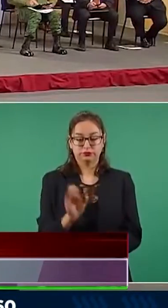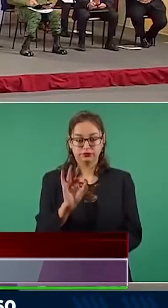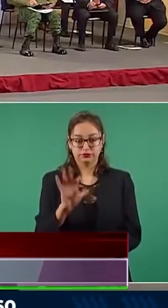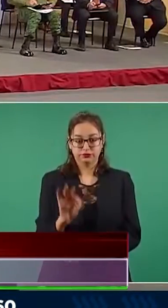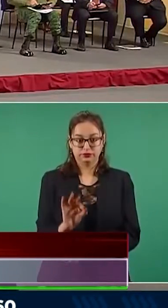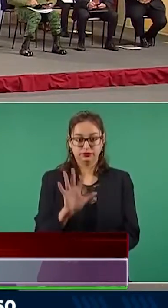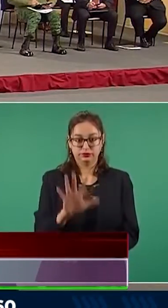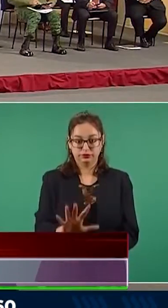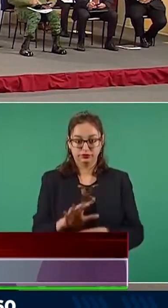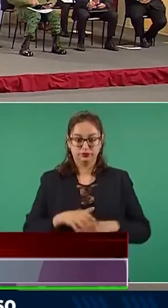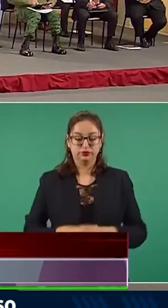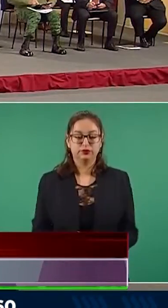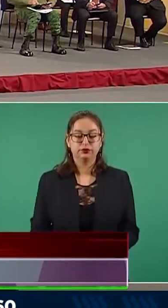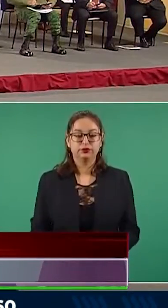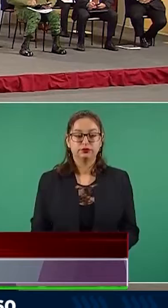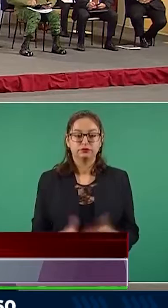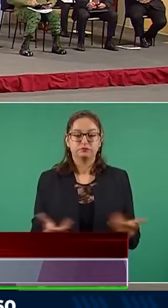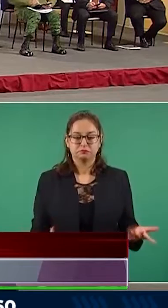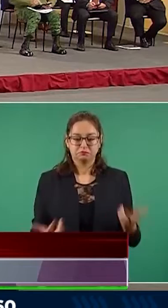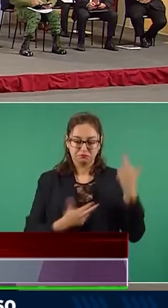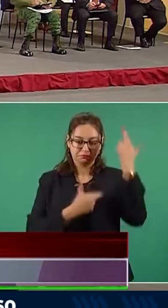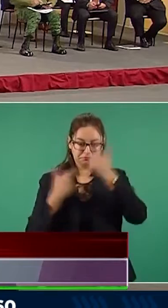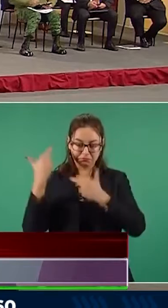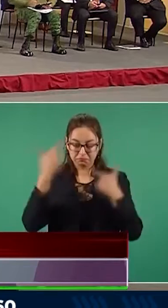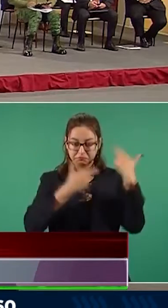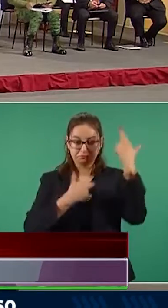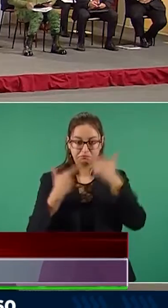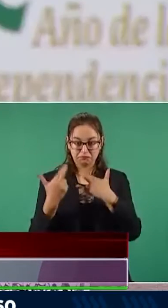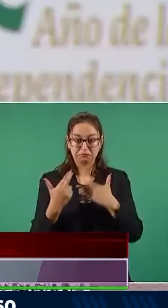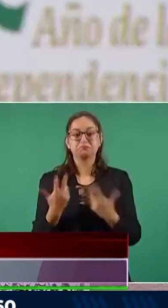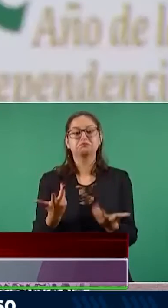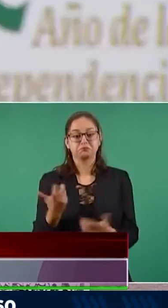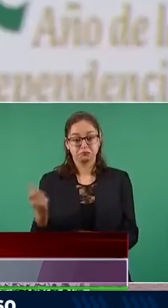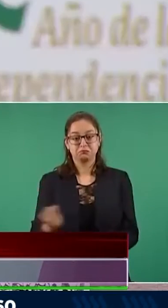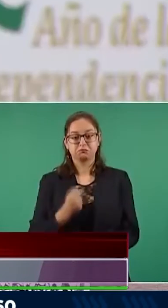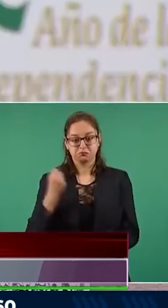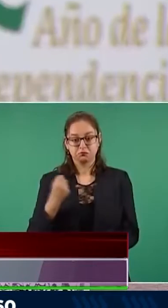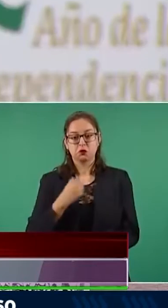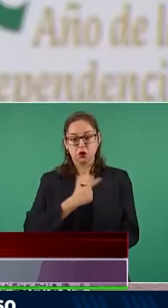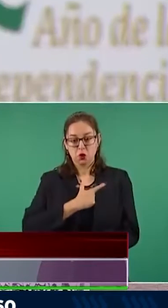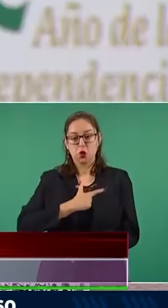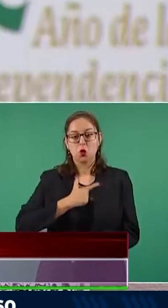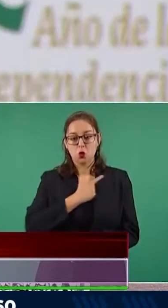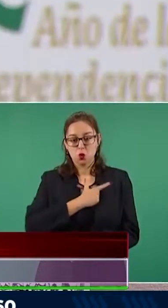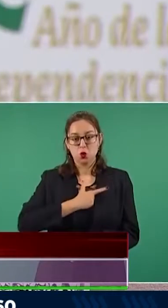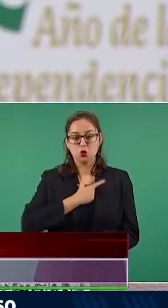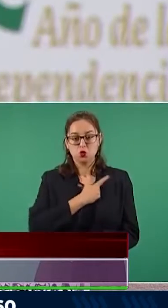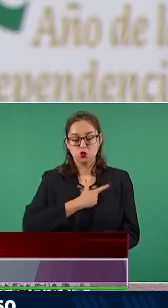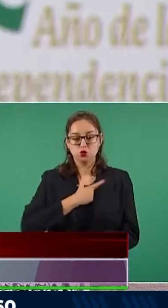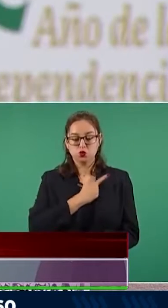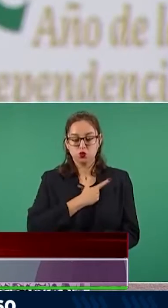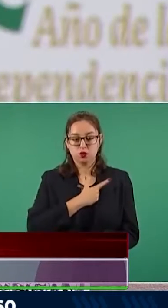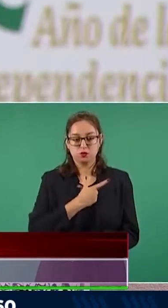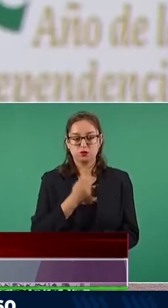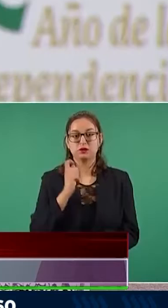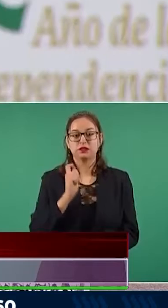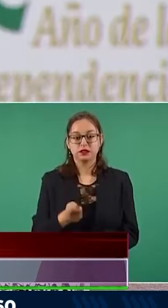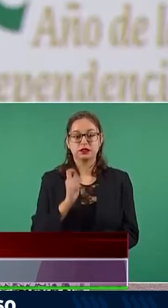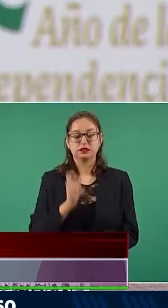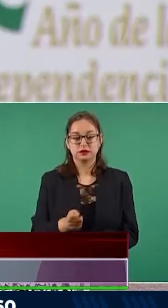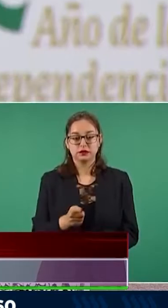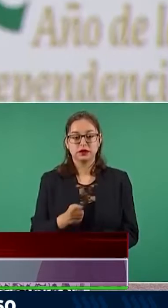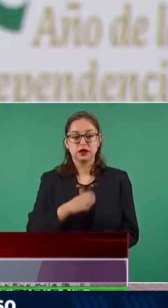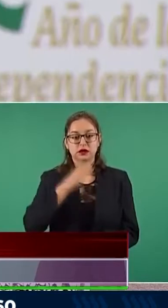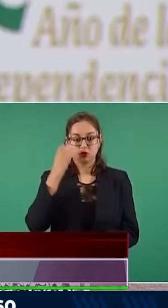Si hacemos un poquito de análisis, afortunadamente vemos con mucho gusto que se ha incrementado y se sigue incrementando tanto